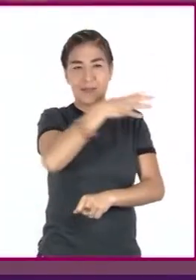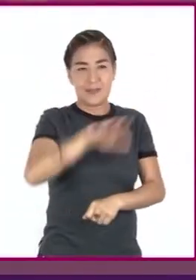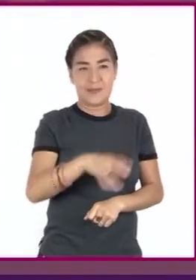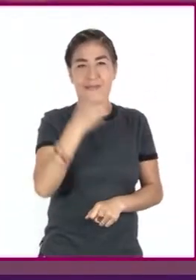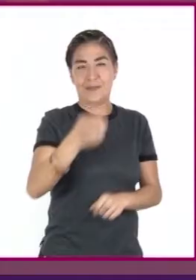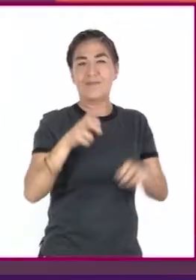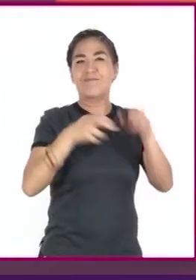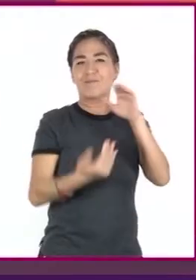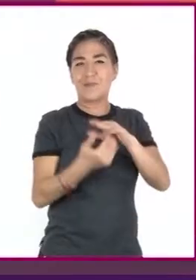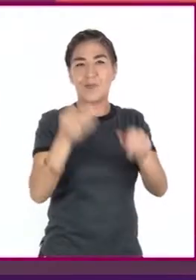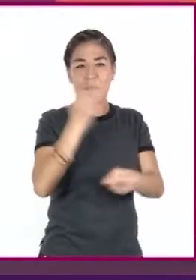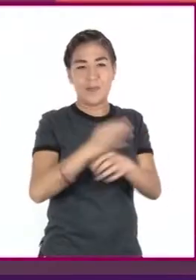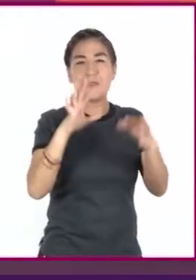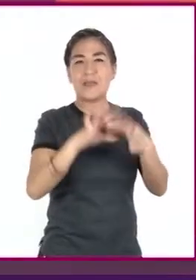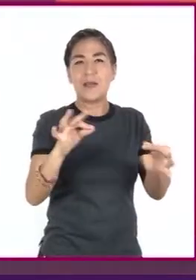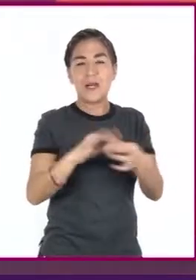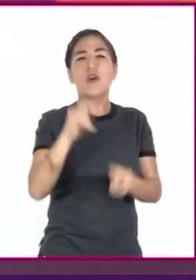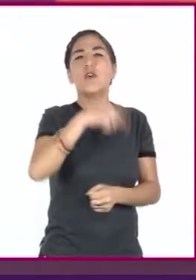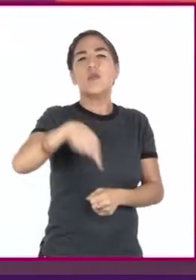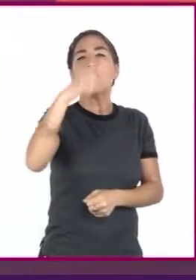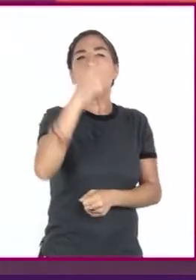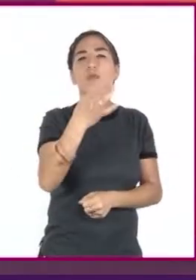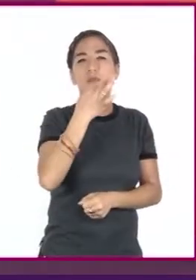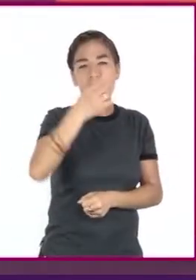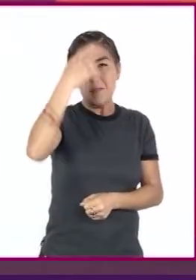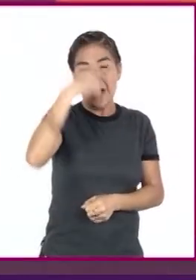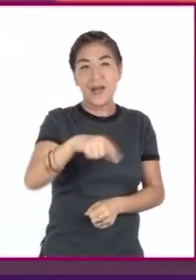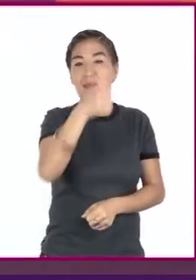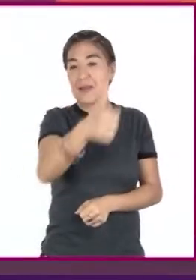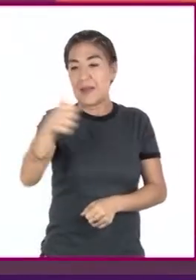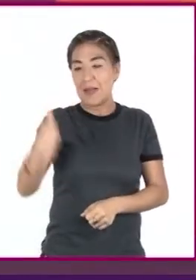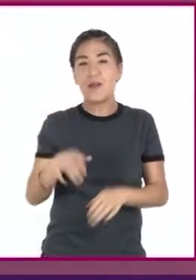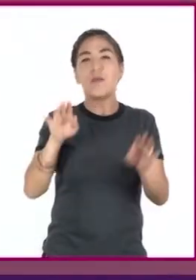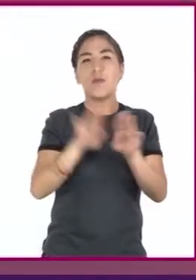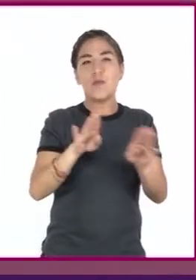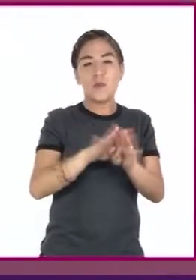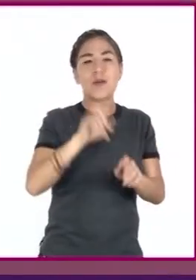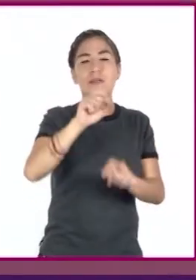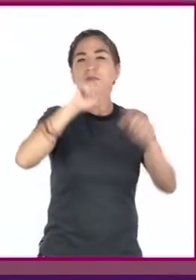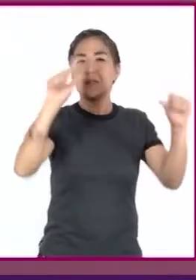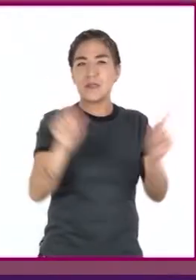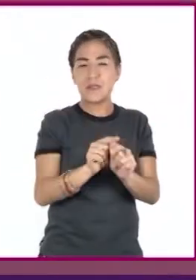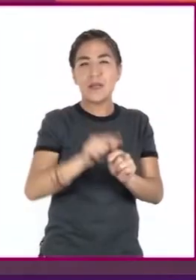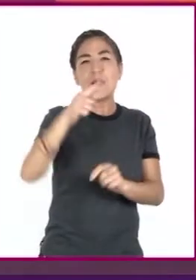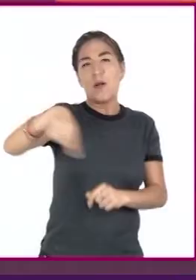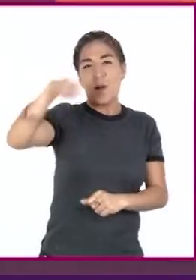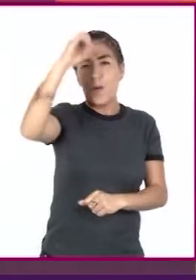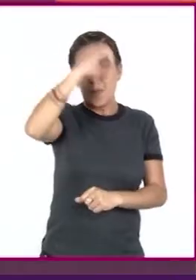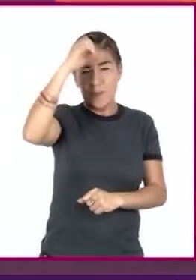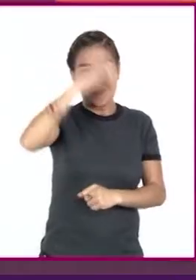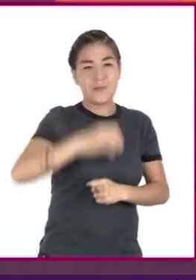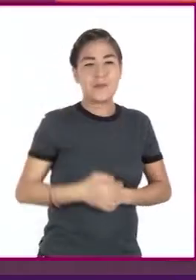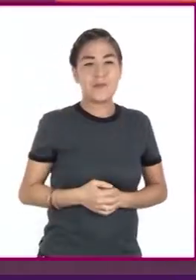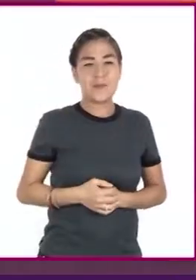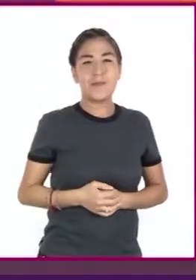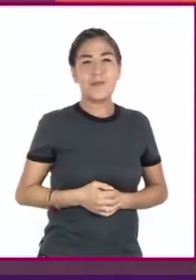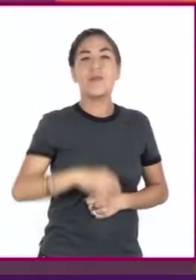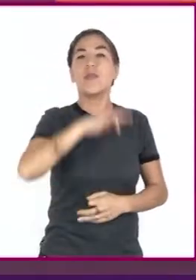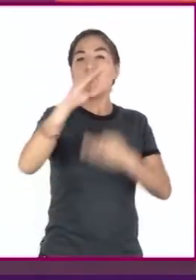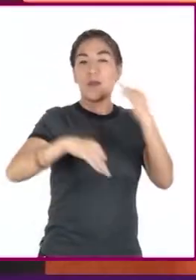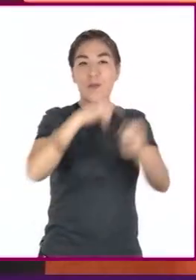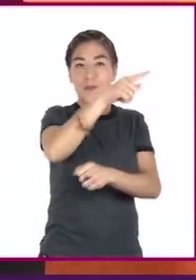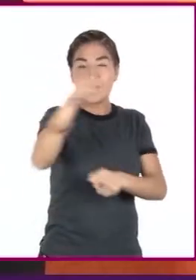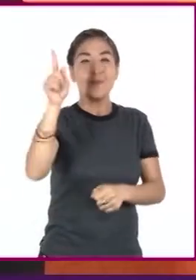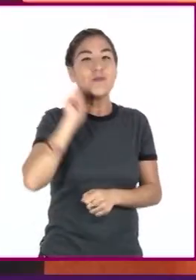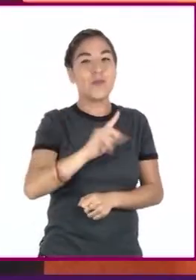mesa, en la que tendrán un minuto para dar a conocer su conclusión y punto de vista. A todas y